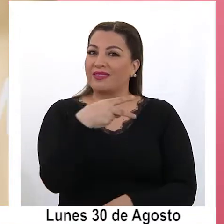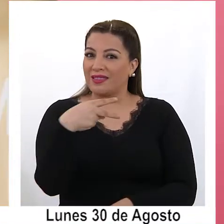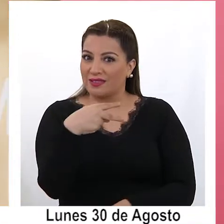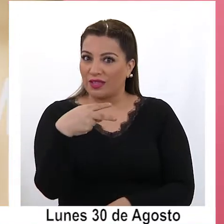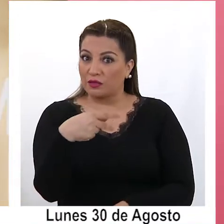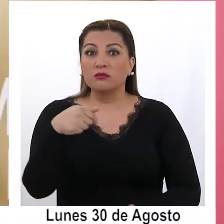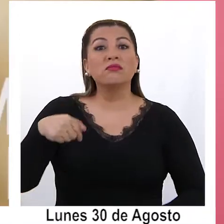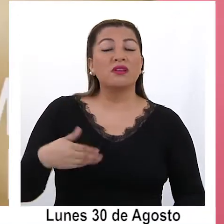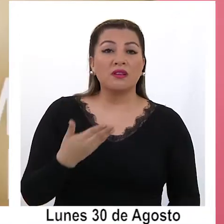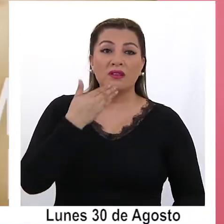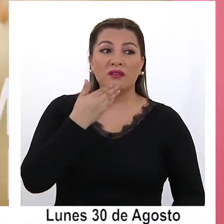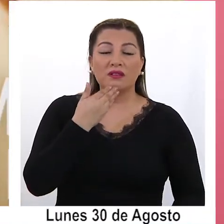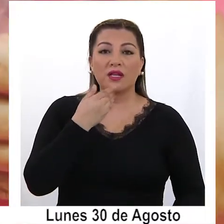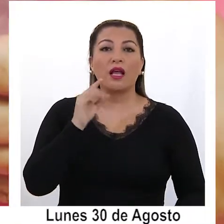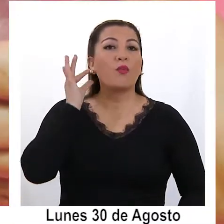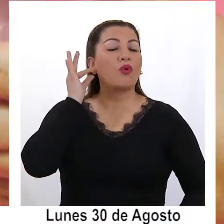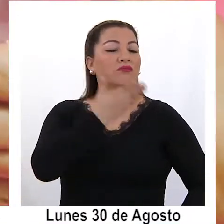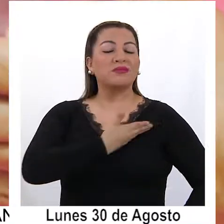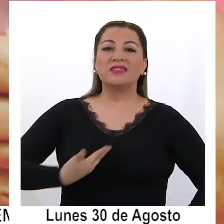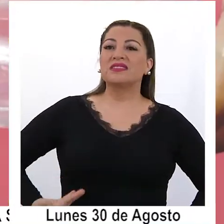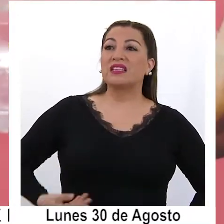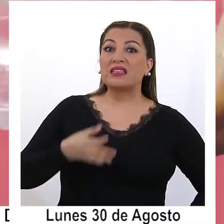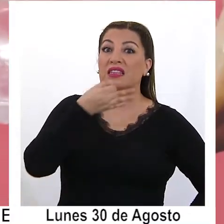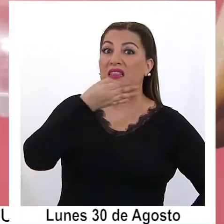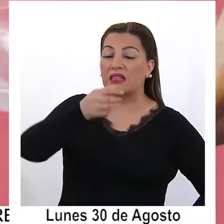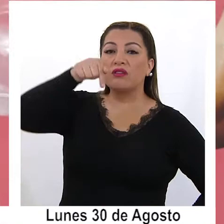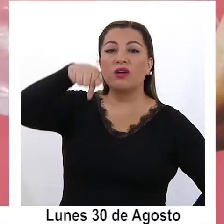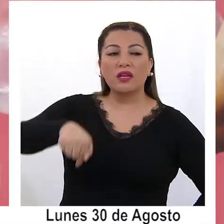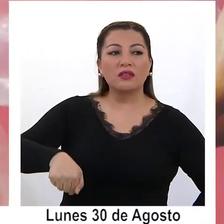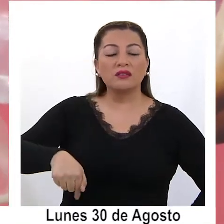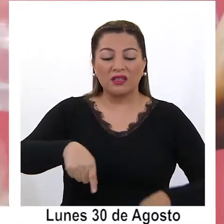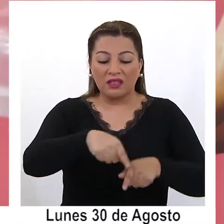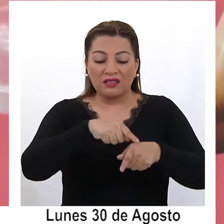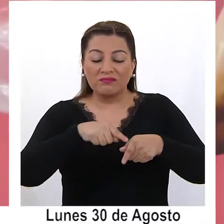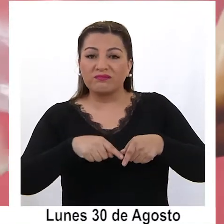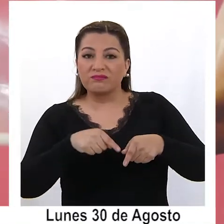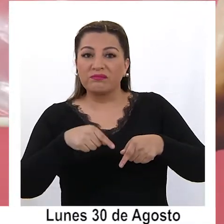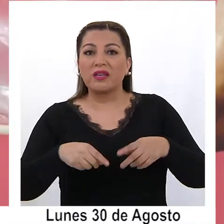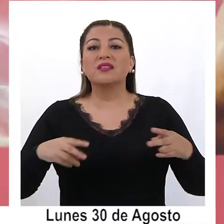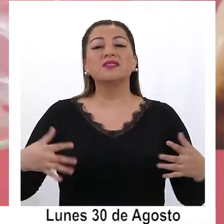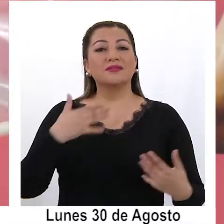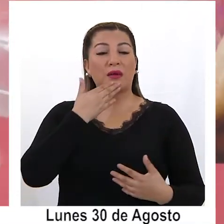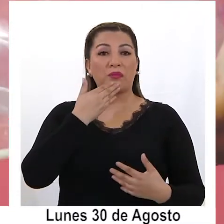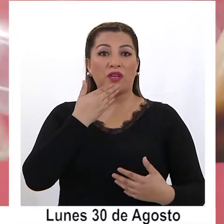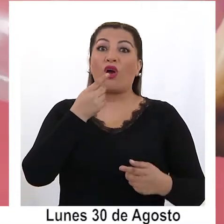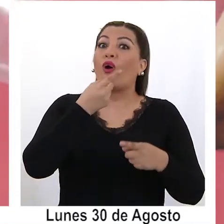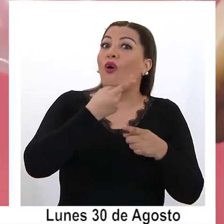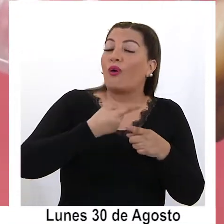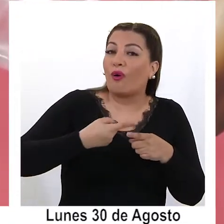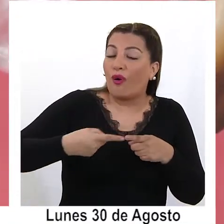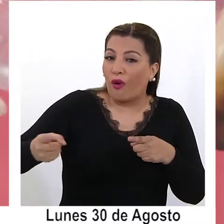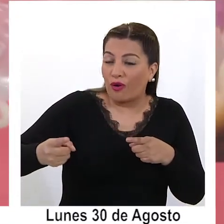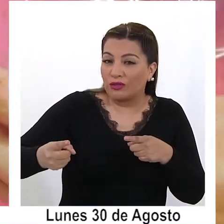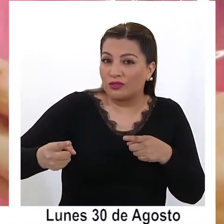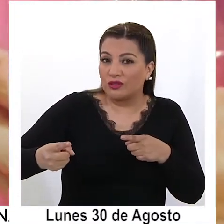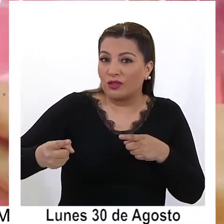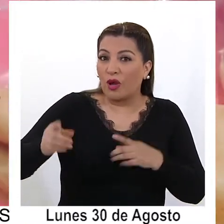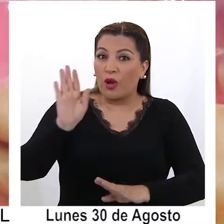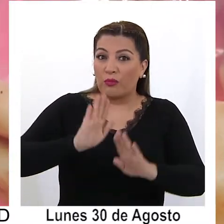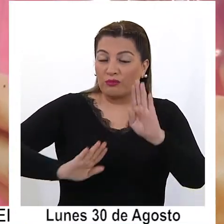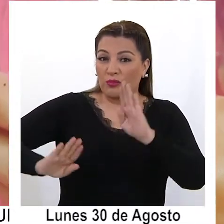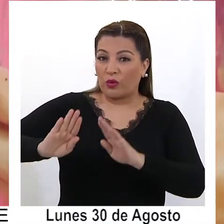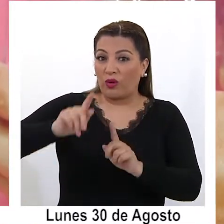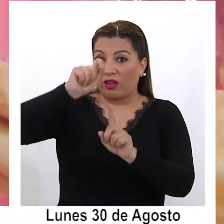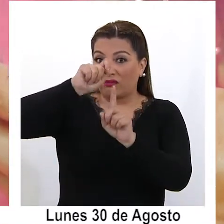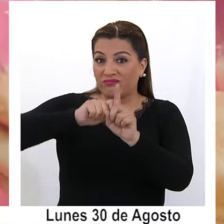antes de la relación sexual. Sin embargo, su presidenta regional señaló que este preservativo debe ser complementado con